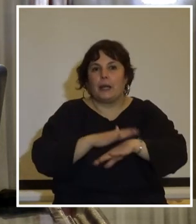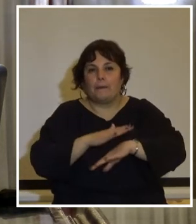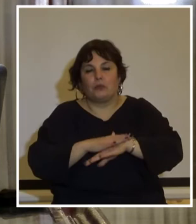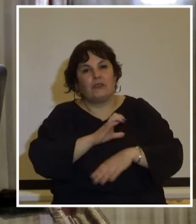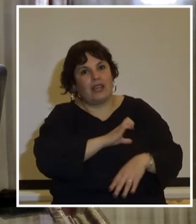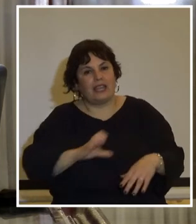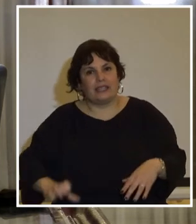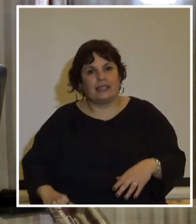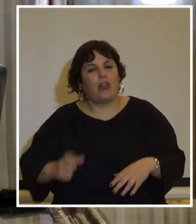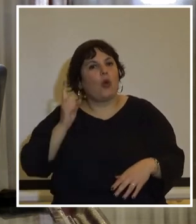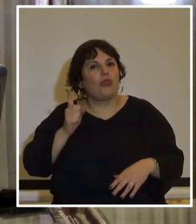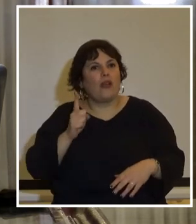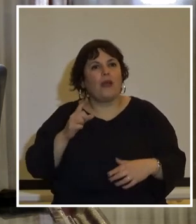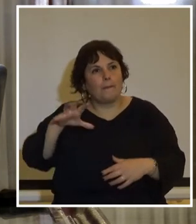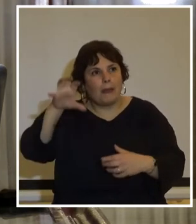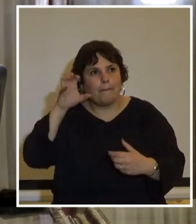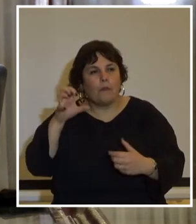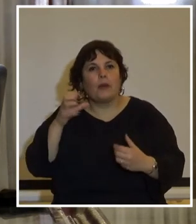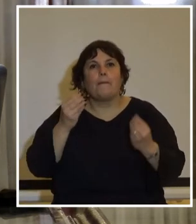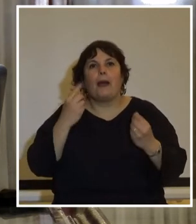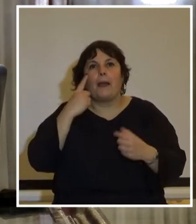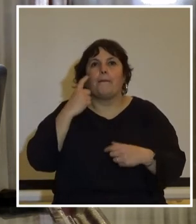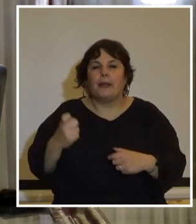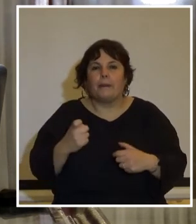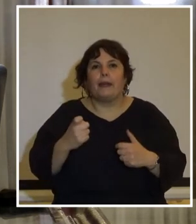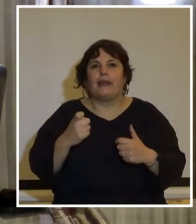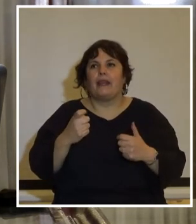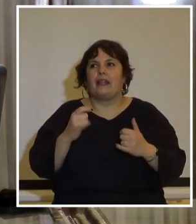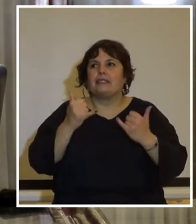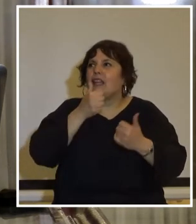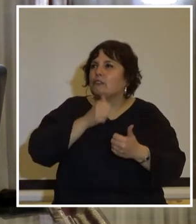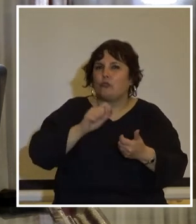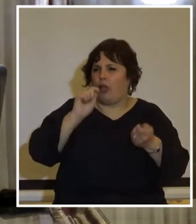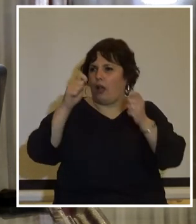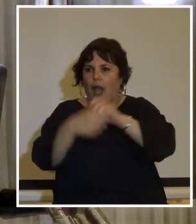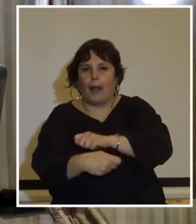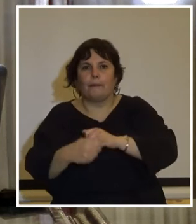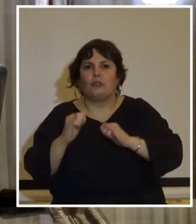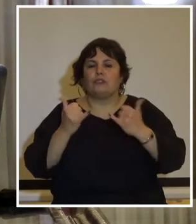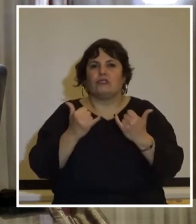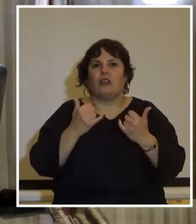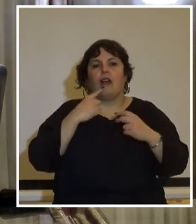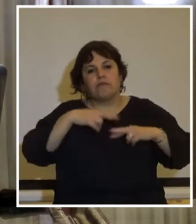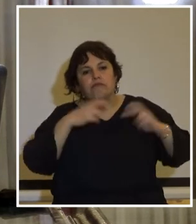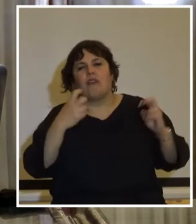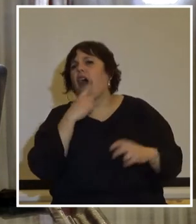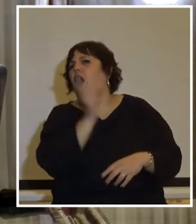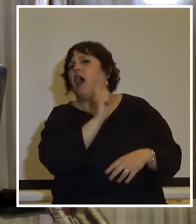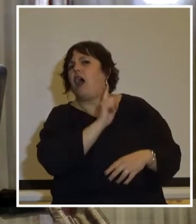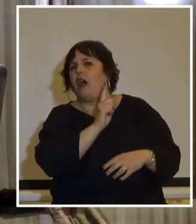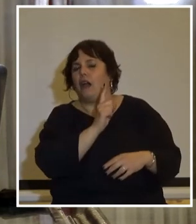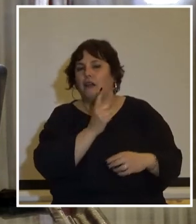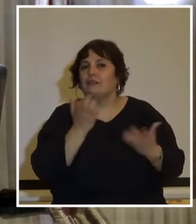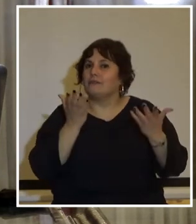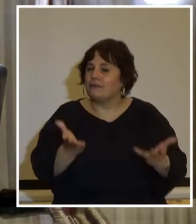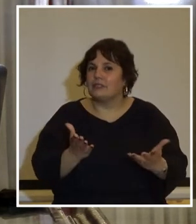Estado el deber de la memoria a fin de prevenir contra las deformaciones de la historia que tienen por nombre el revisionismo y el negacionismo en